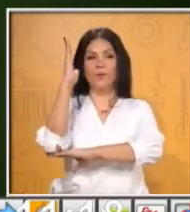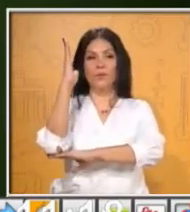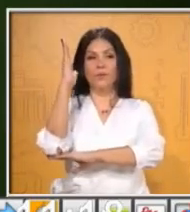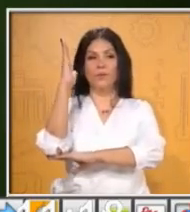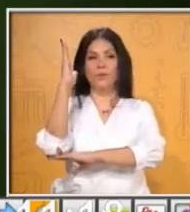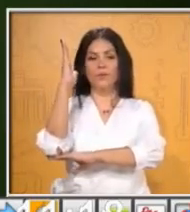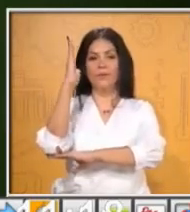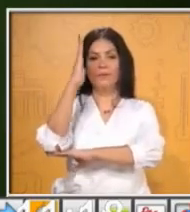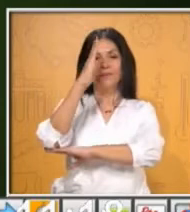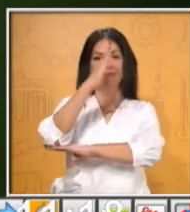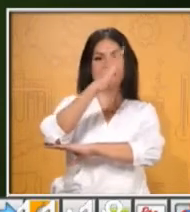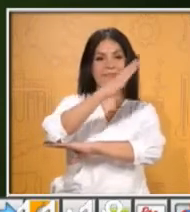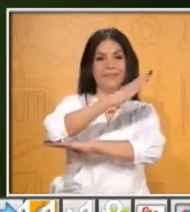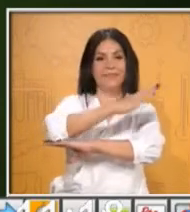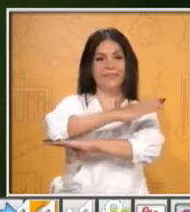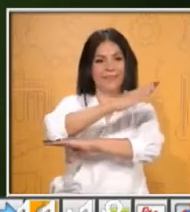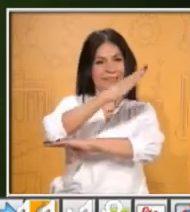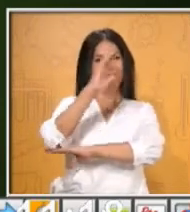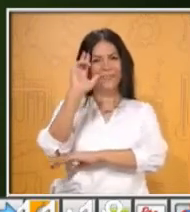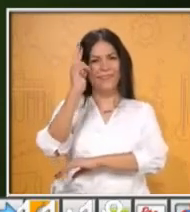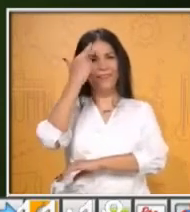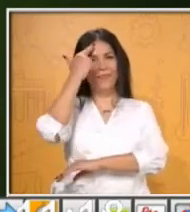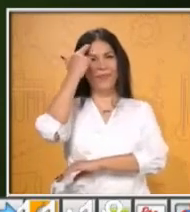Manuel Alonso de la Cruz.